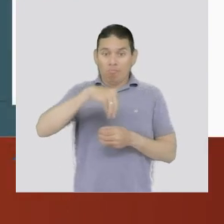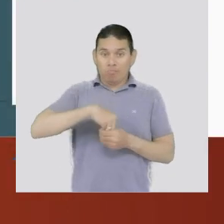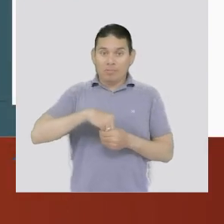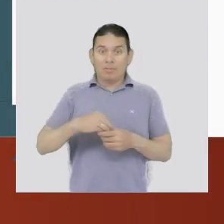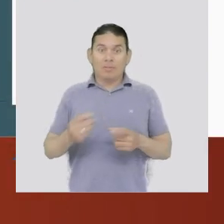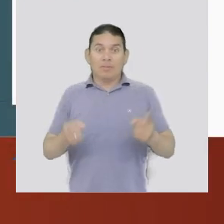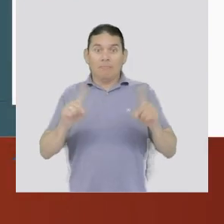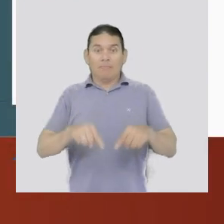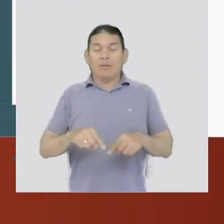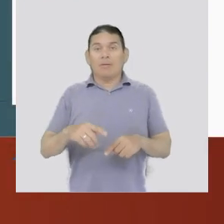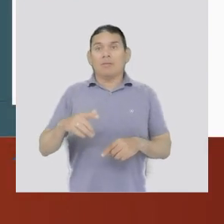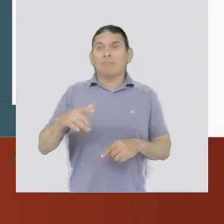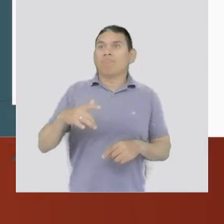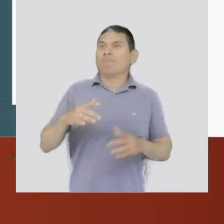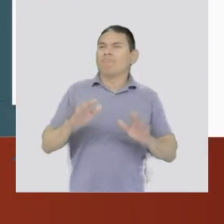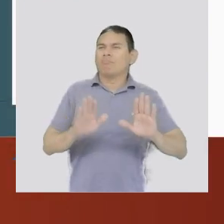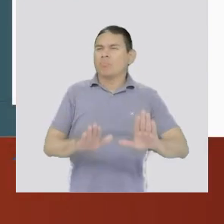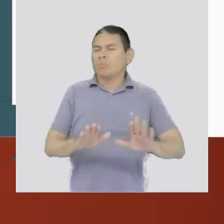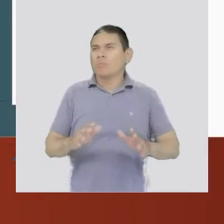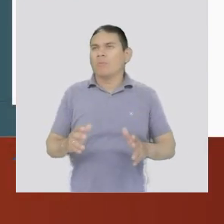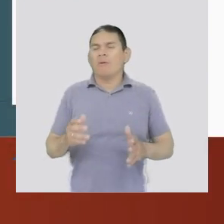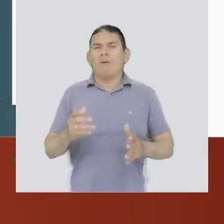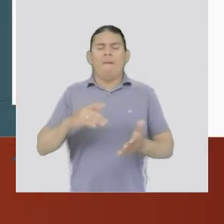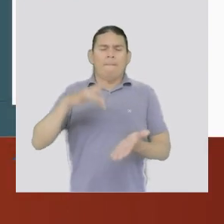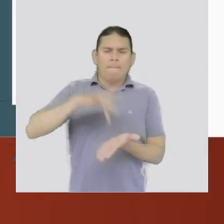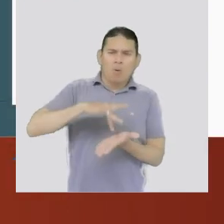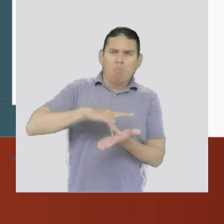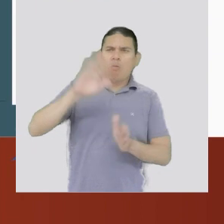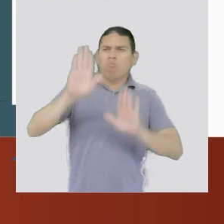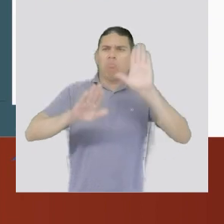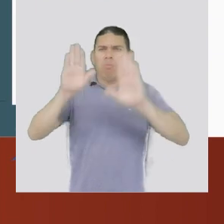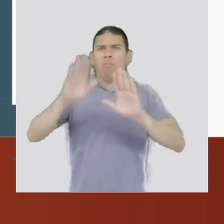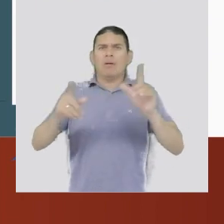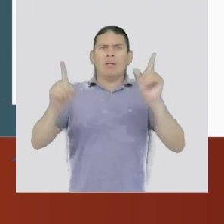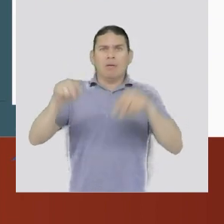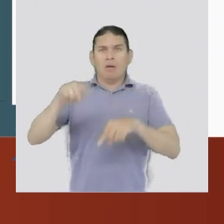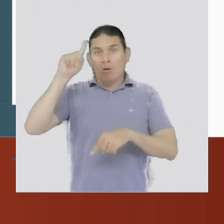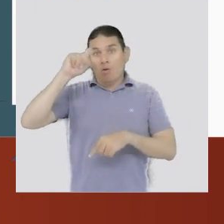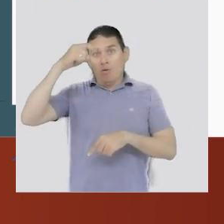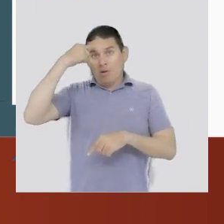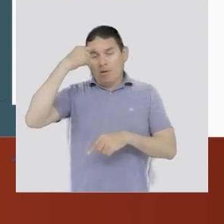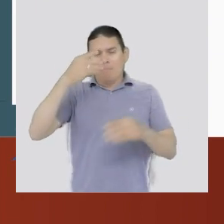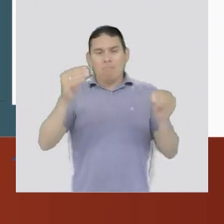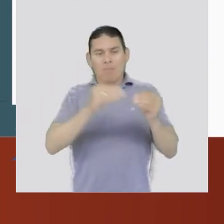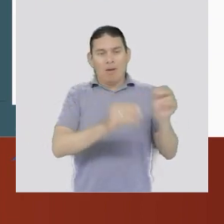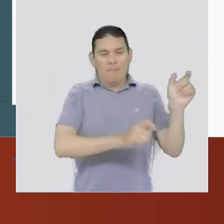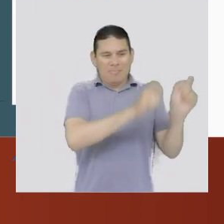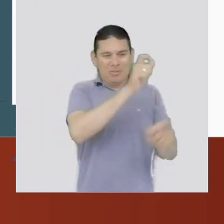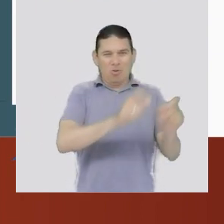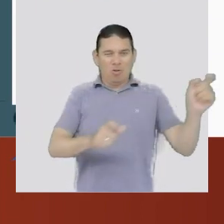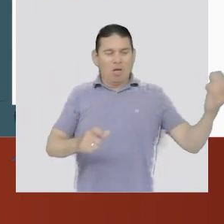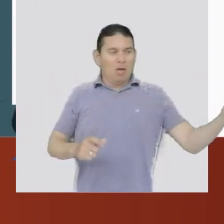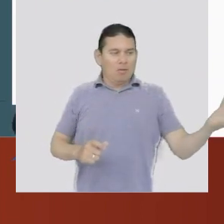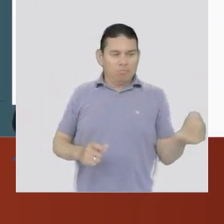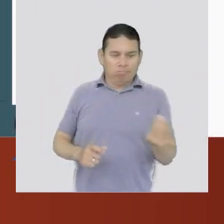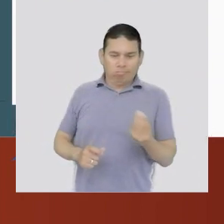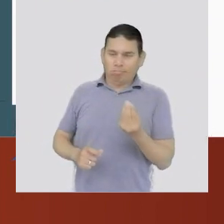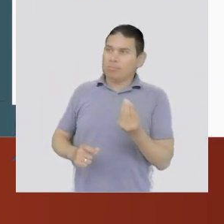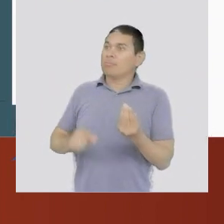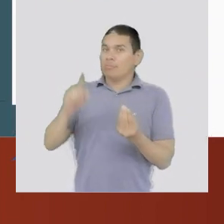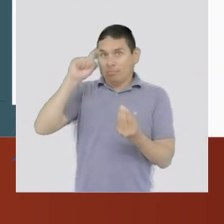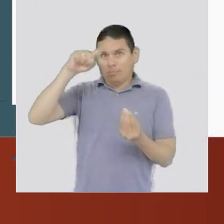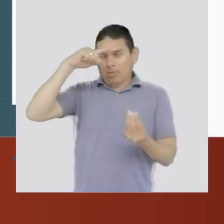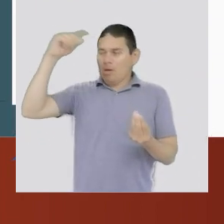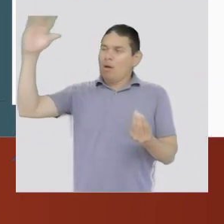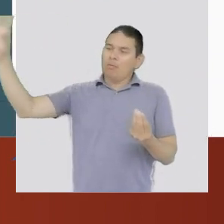una dimensión que la llamamos como esquemas de coordinación, o esquemas de gobernanza donde el gobierno y la sociedad civil se